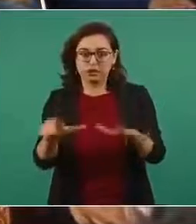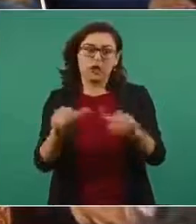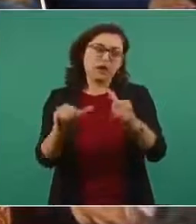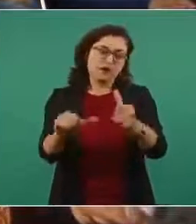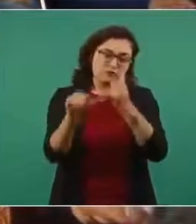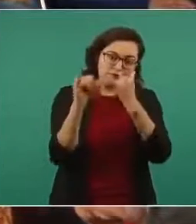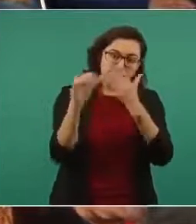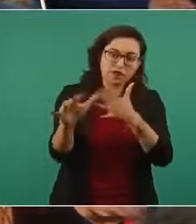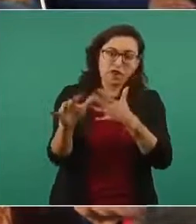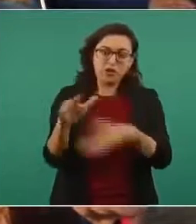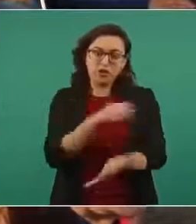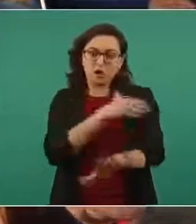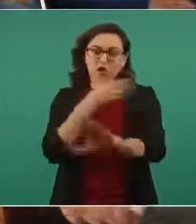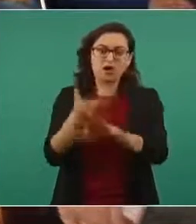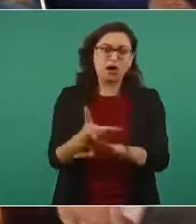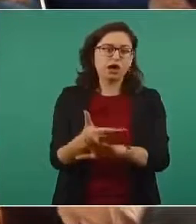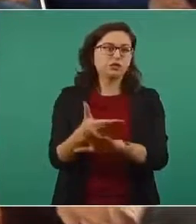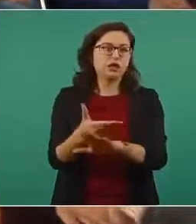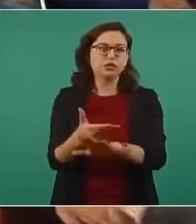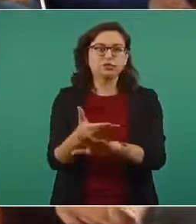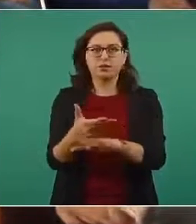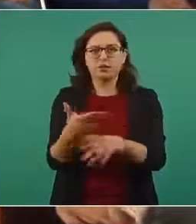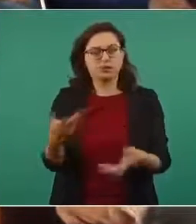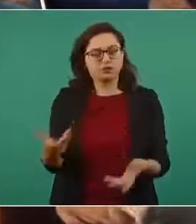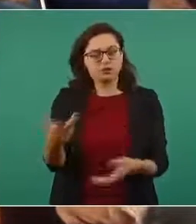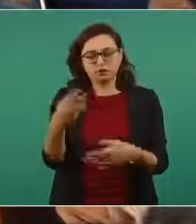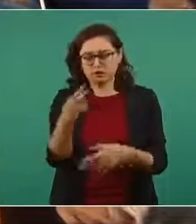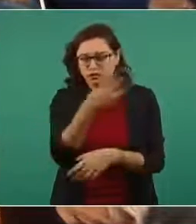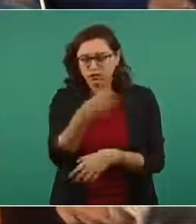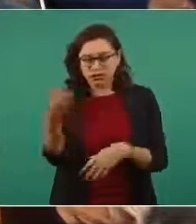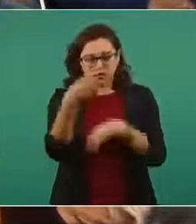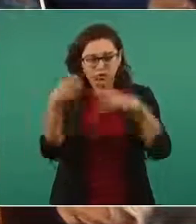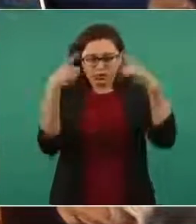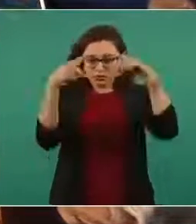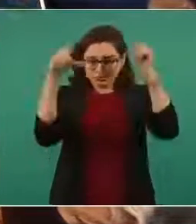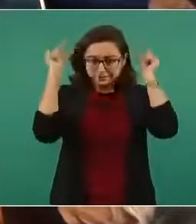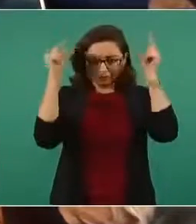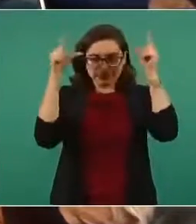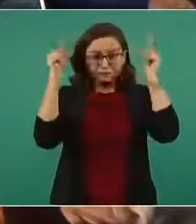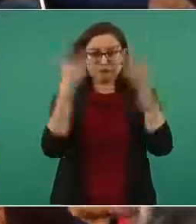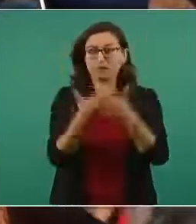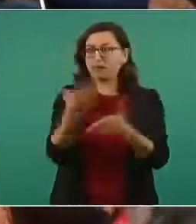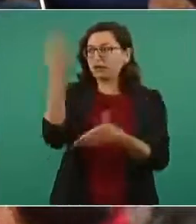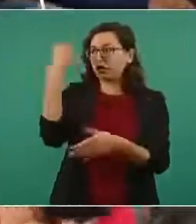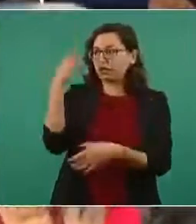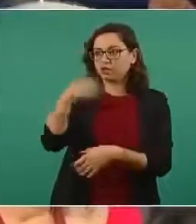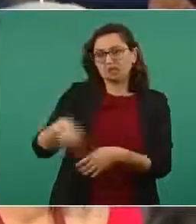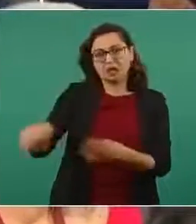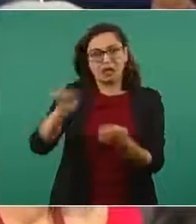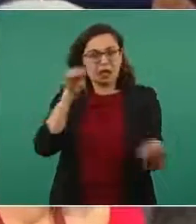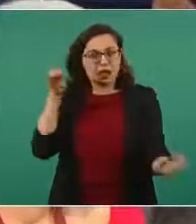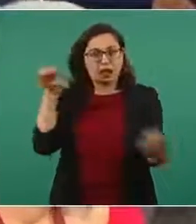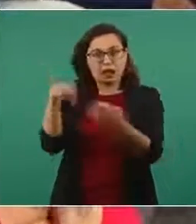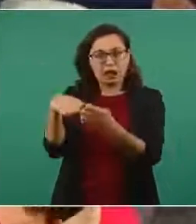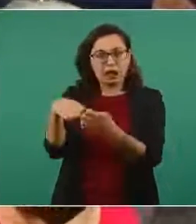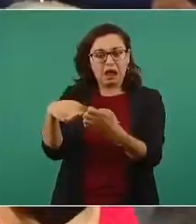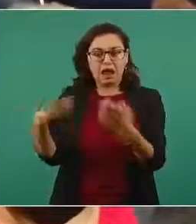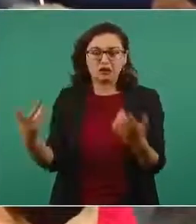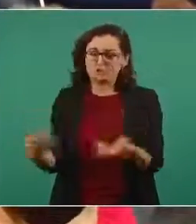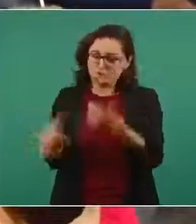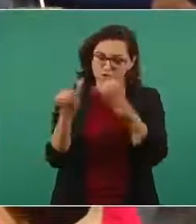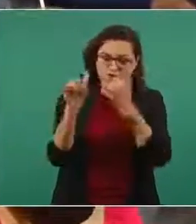de 300 enfermeros que fueron engañados por funcionarios públicos